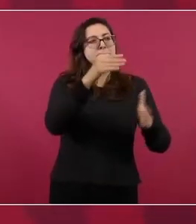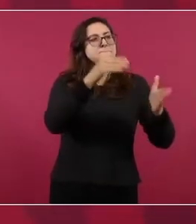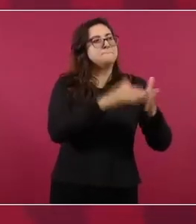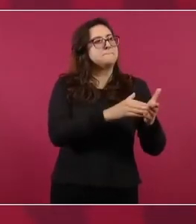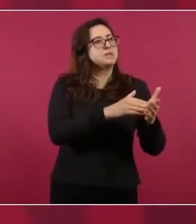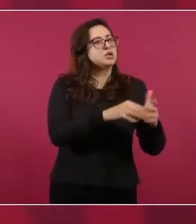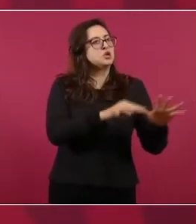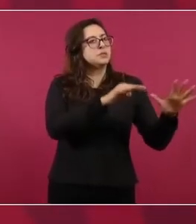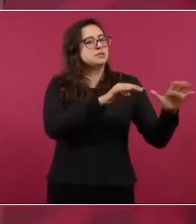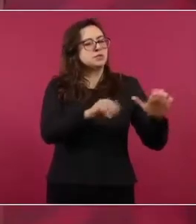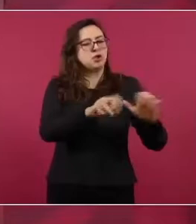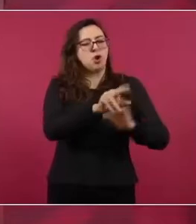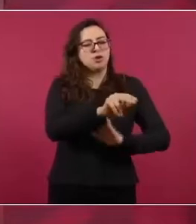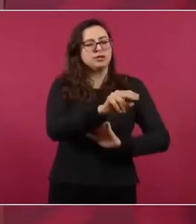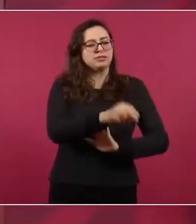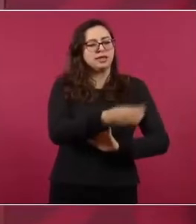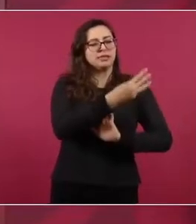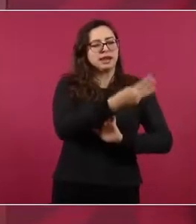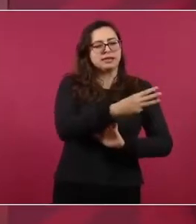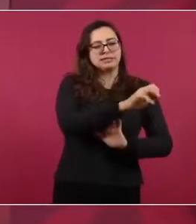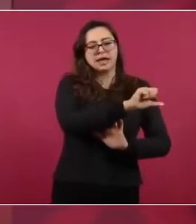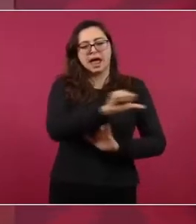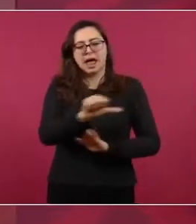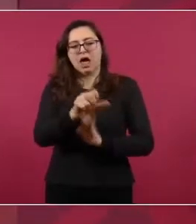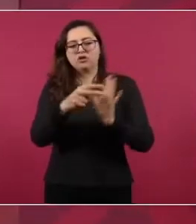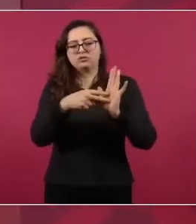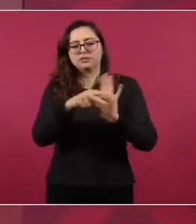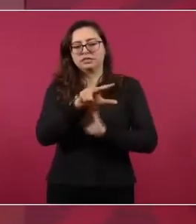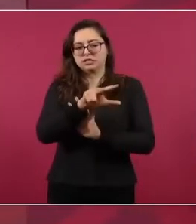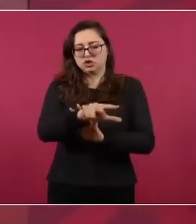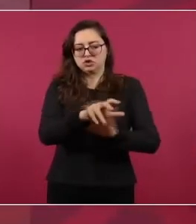al 2018,